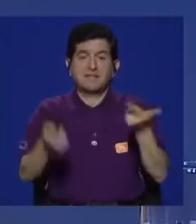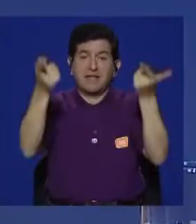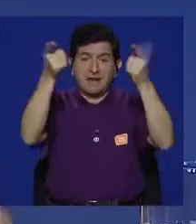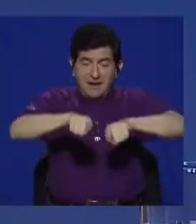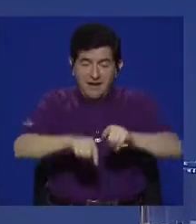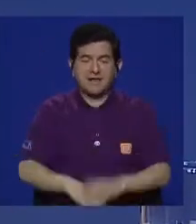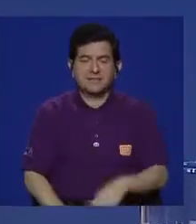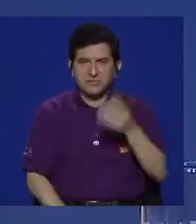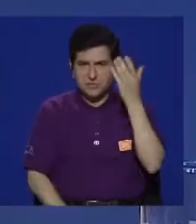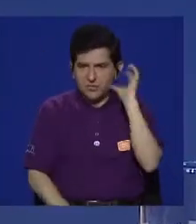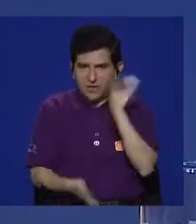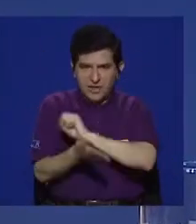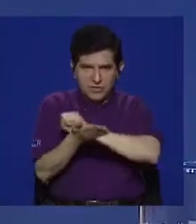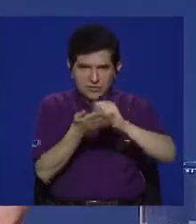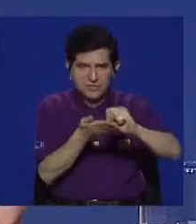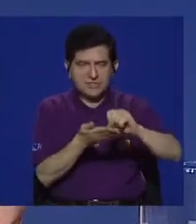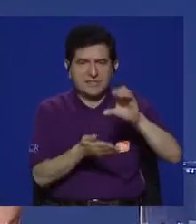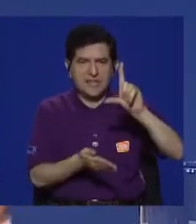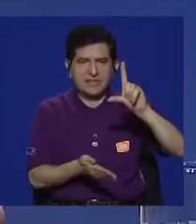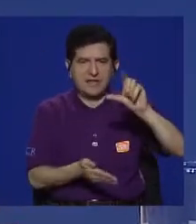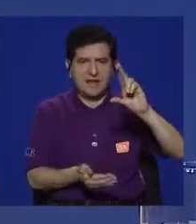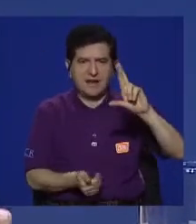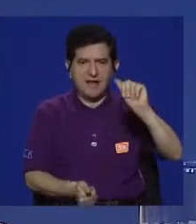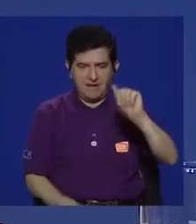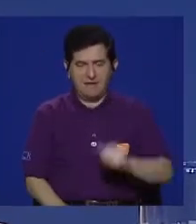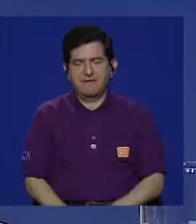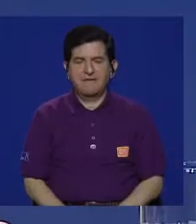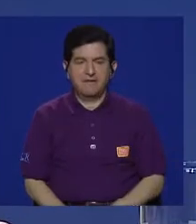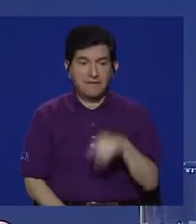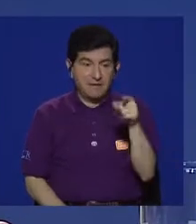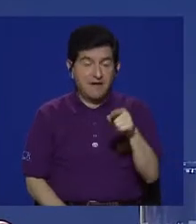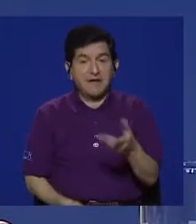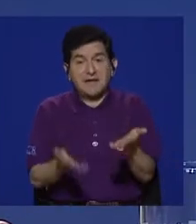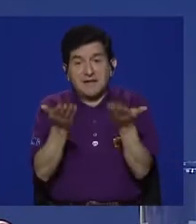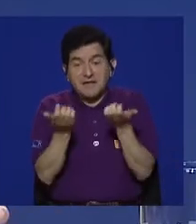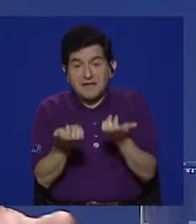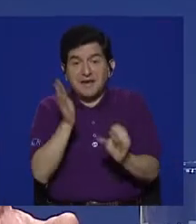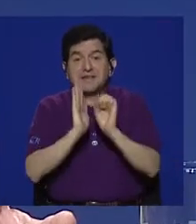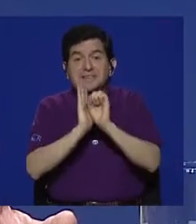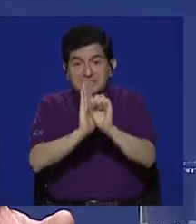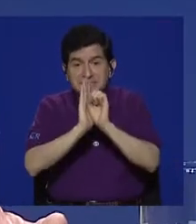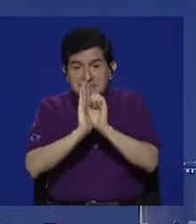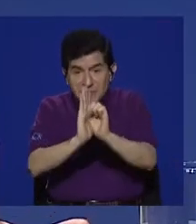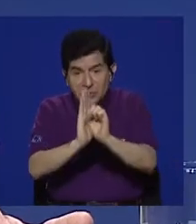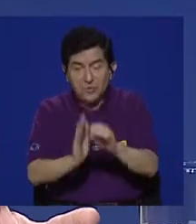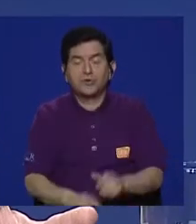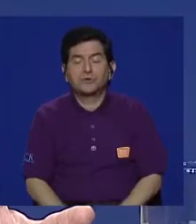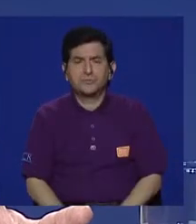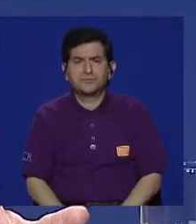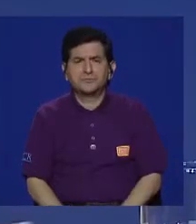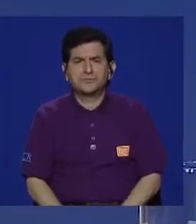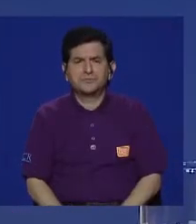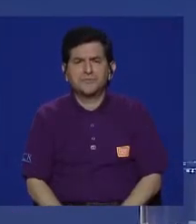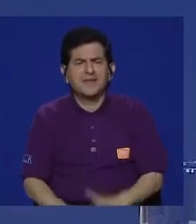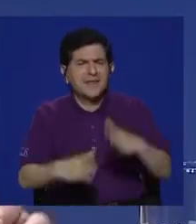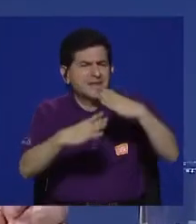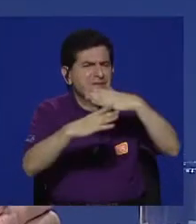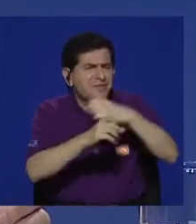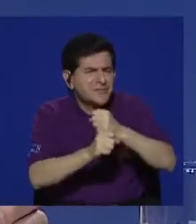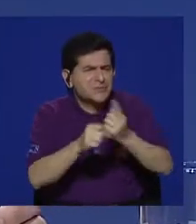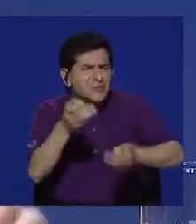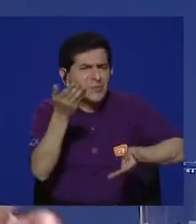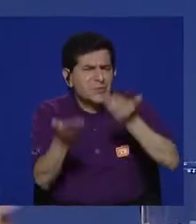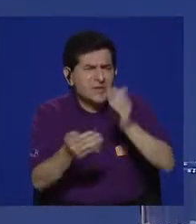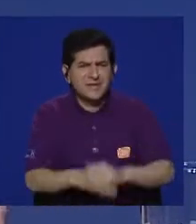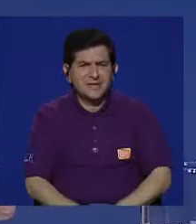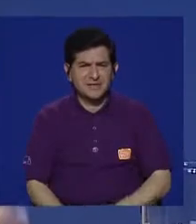del país. Y tenemos el caso de Radio Santa Clara, que es, si se quiere, un caso emblemático. Tal vez